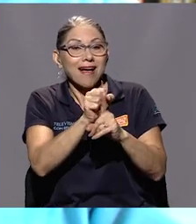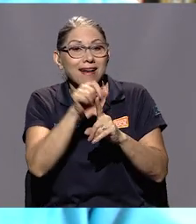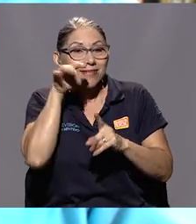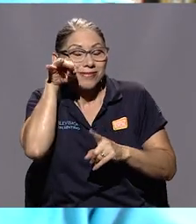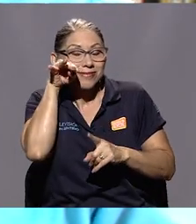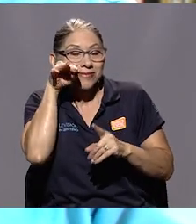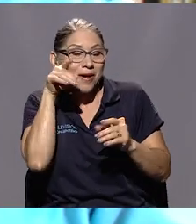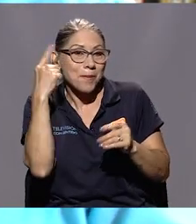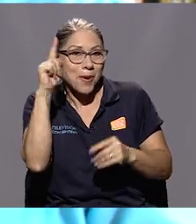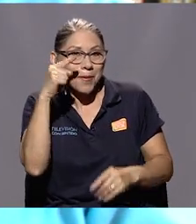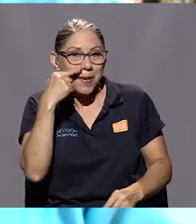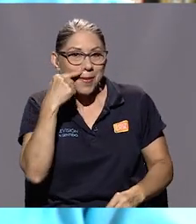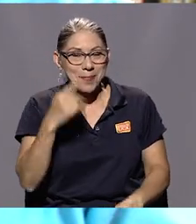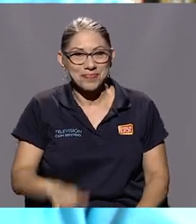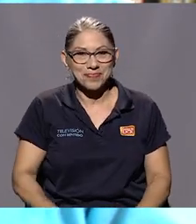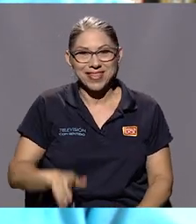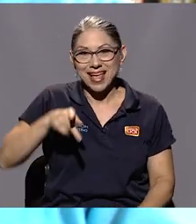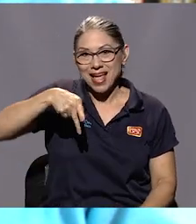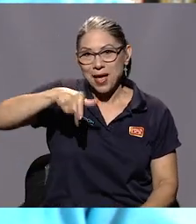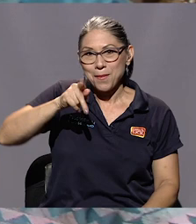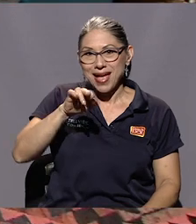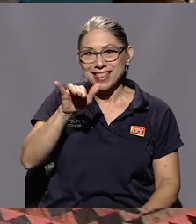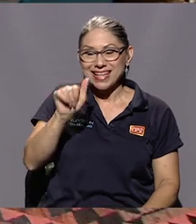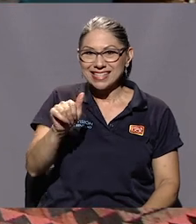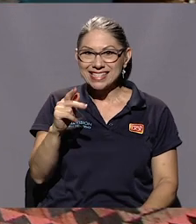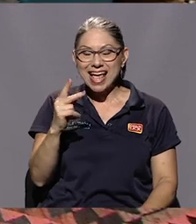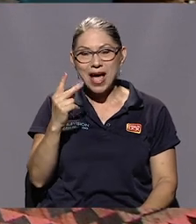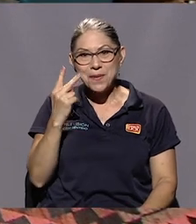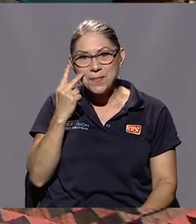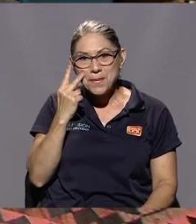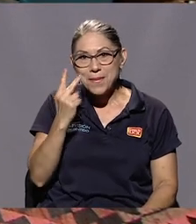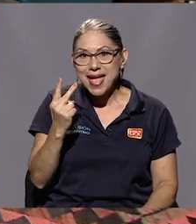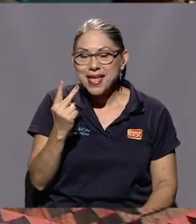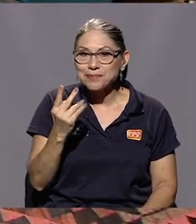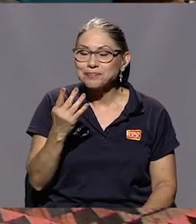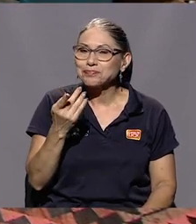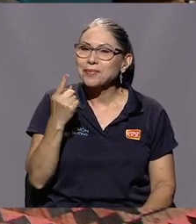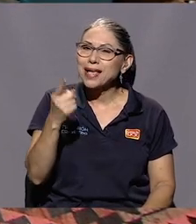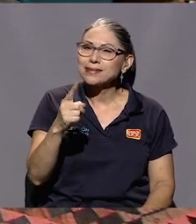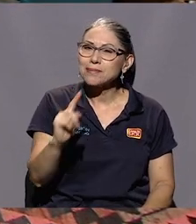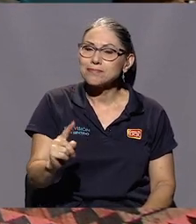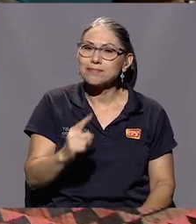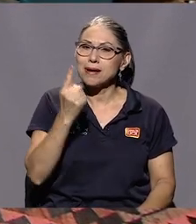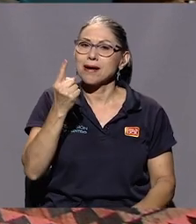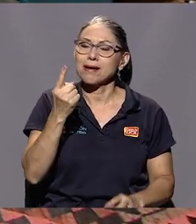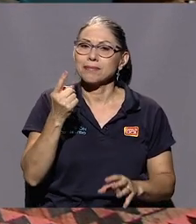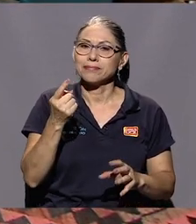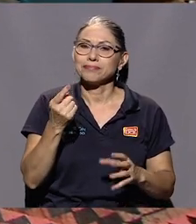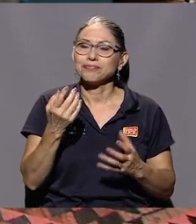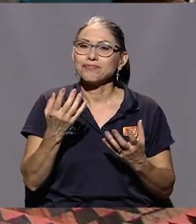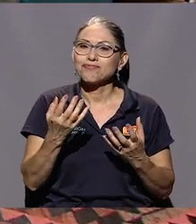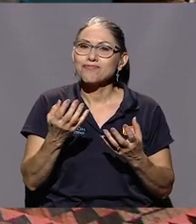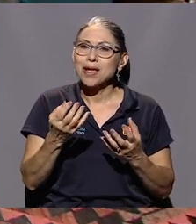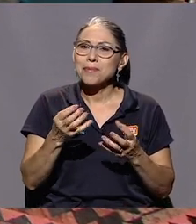Bueno, doña Patricia ve ese primer grito que